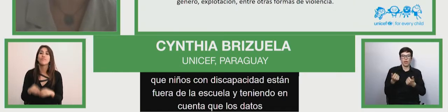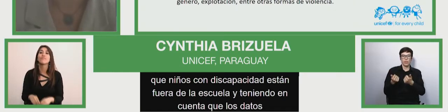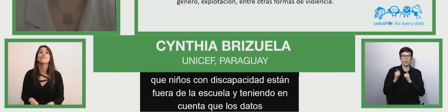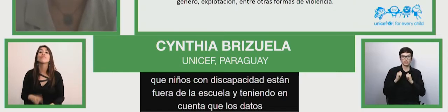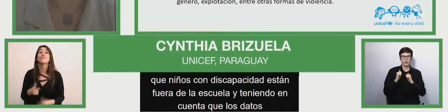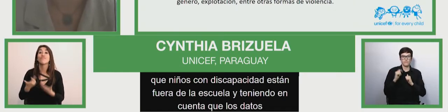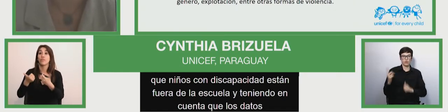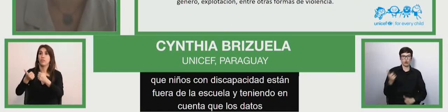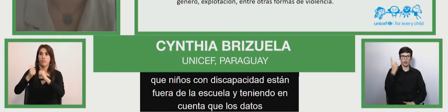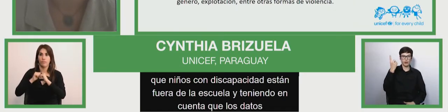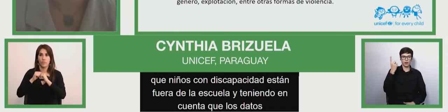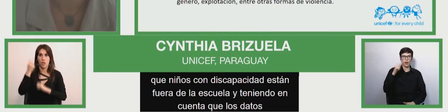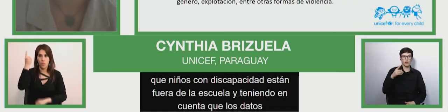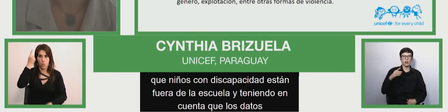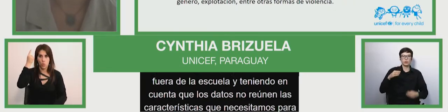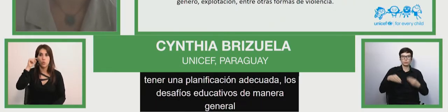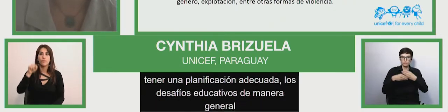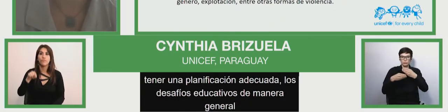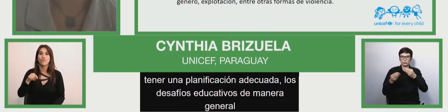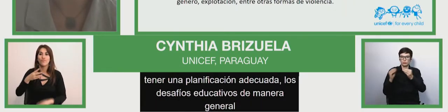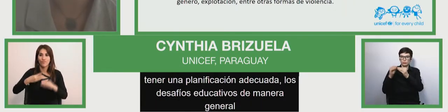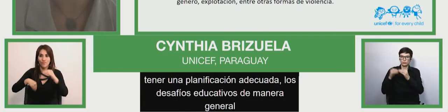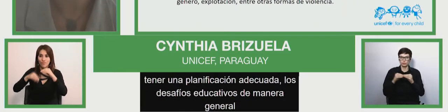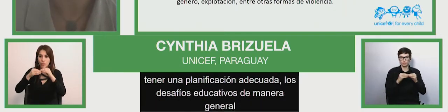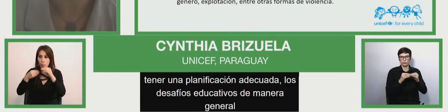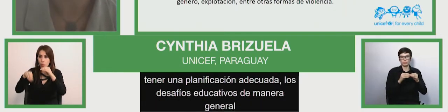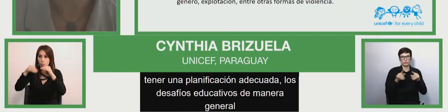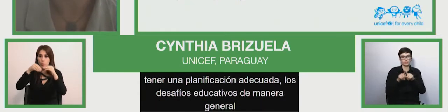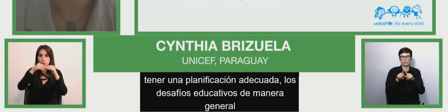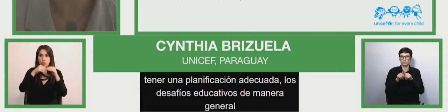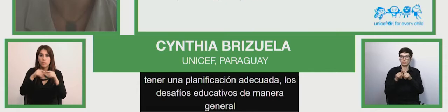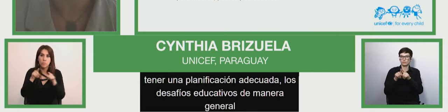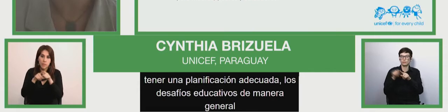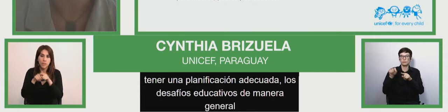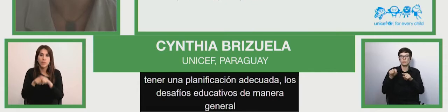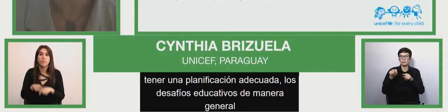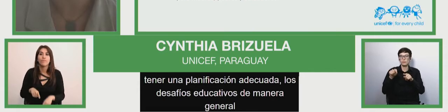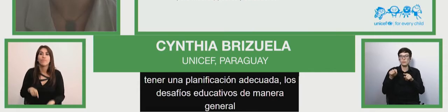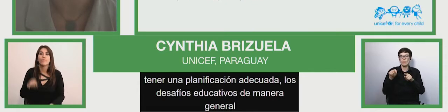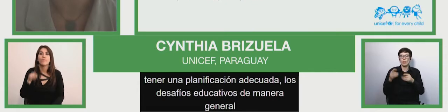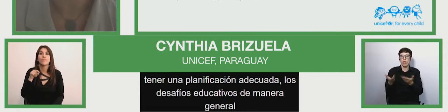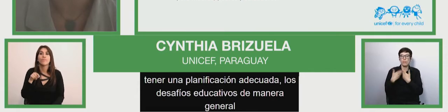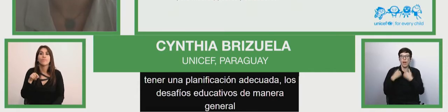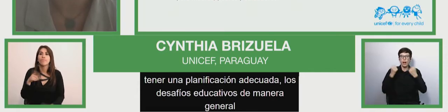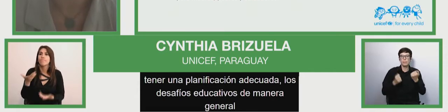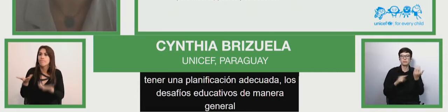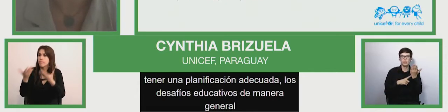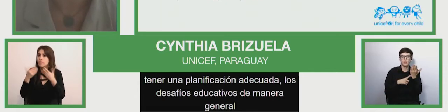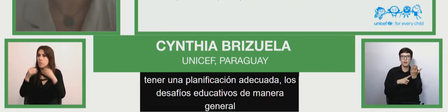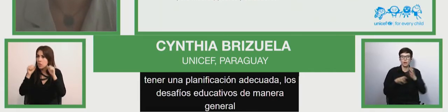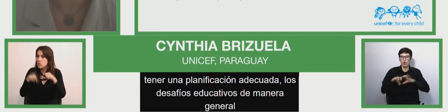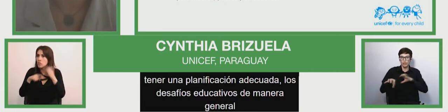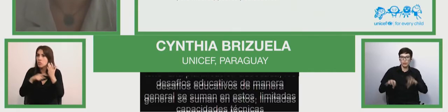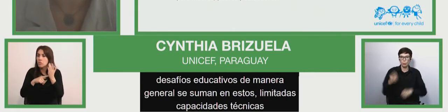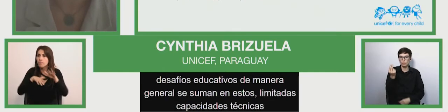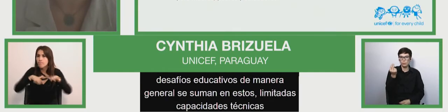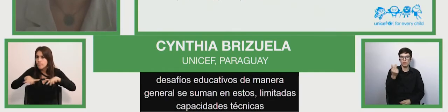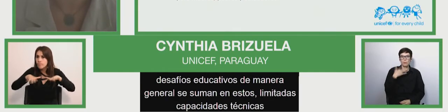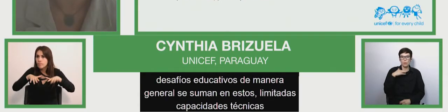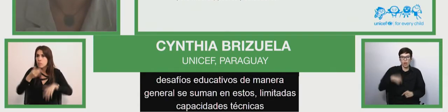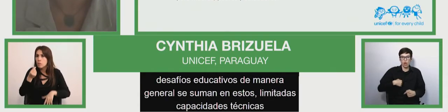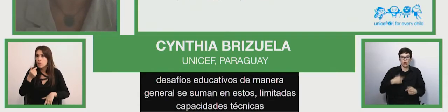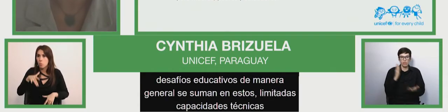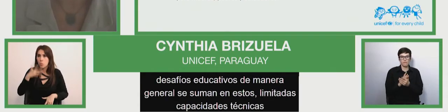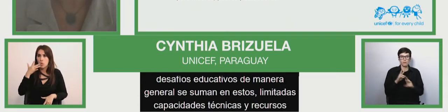suman en estos. Limitadas capacidades técnicas y recursos disponibles porque ahora tenemos que hacer la educación a